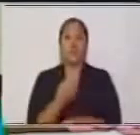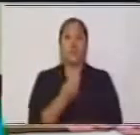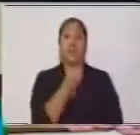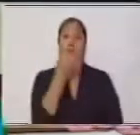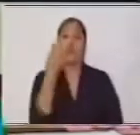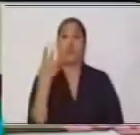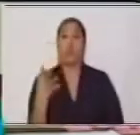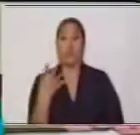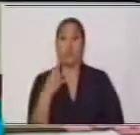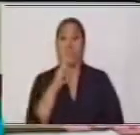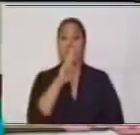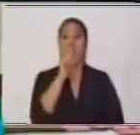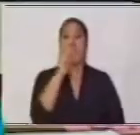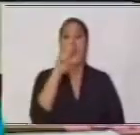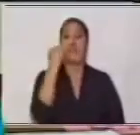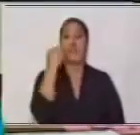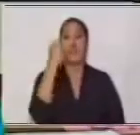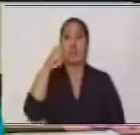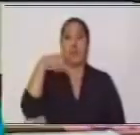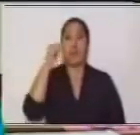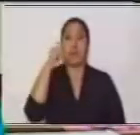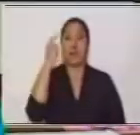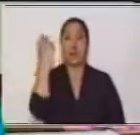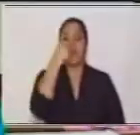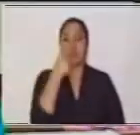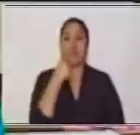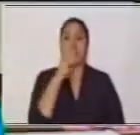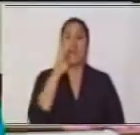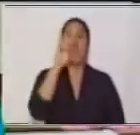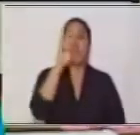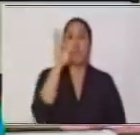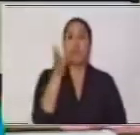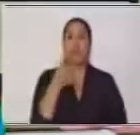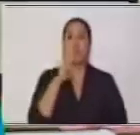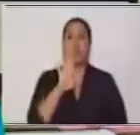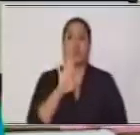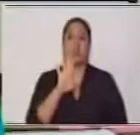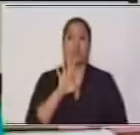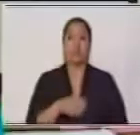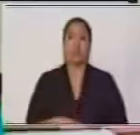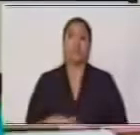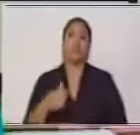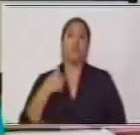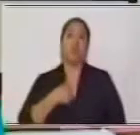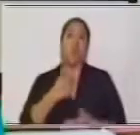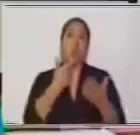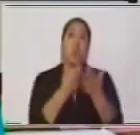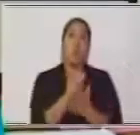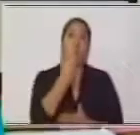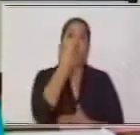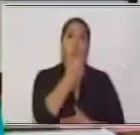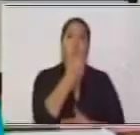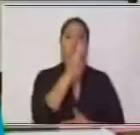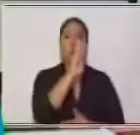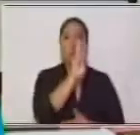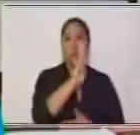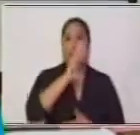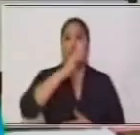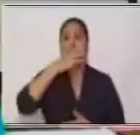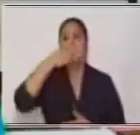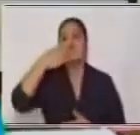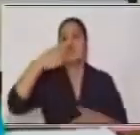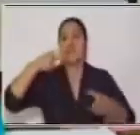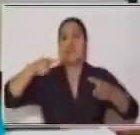Tres es a cinco, podríamos decir, si compro tres tostadas y cada tostada vale cinco